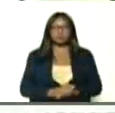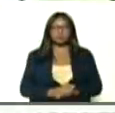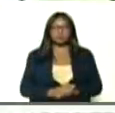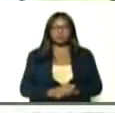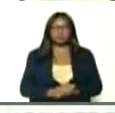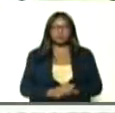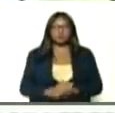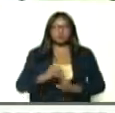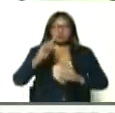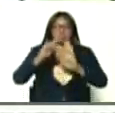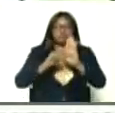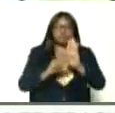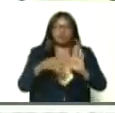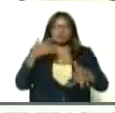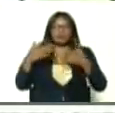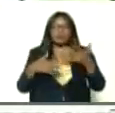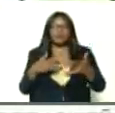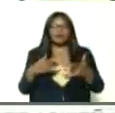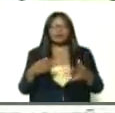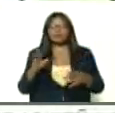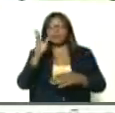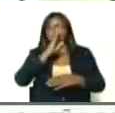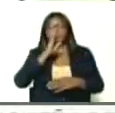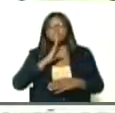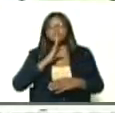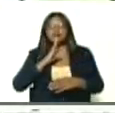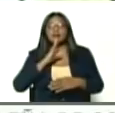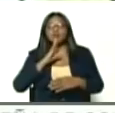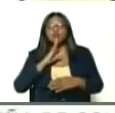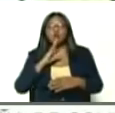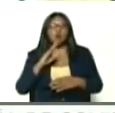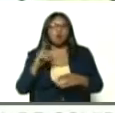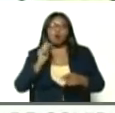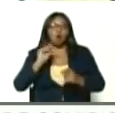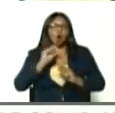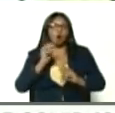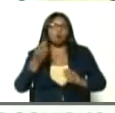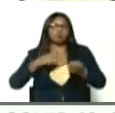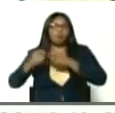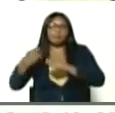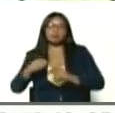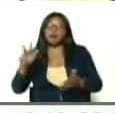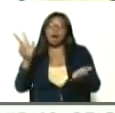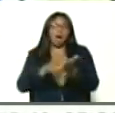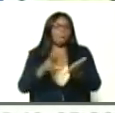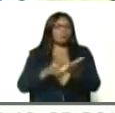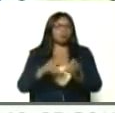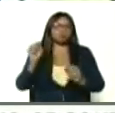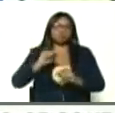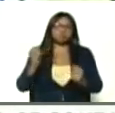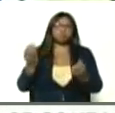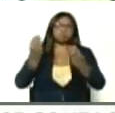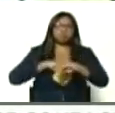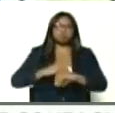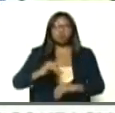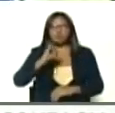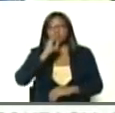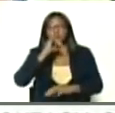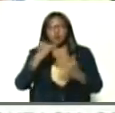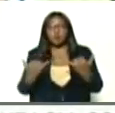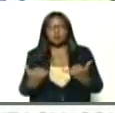actividades, bancarias, y comerciales, no esenciales, aprobado, de acuerdo, y además, anuncio,